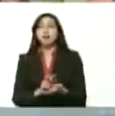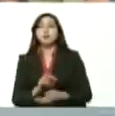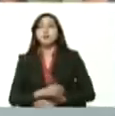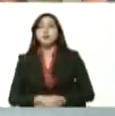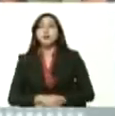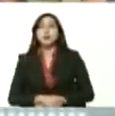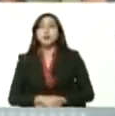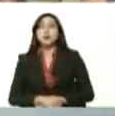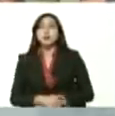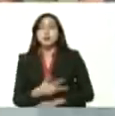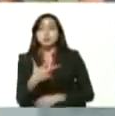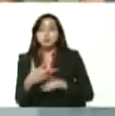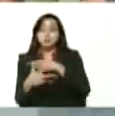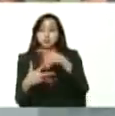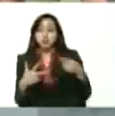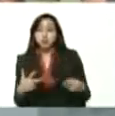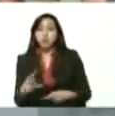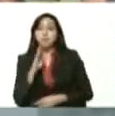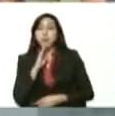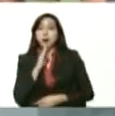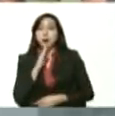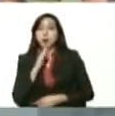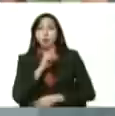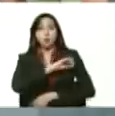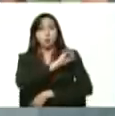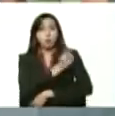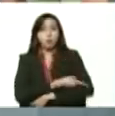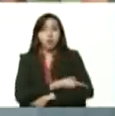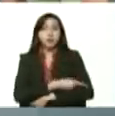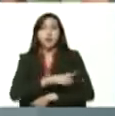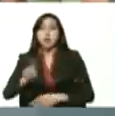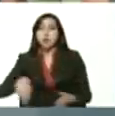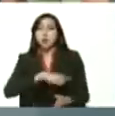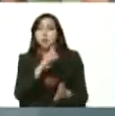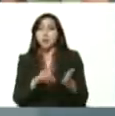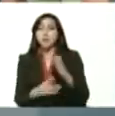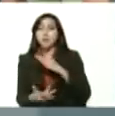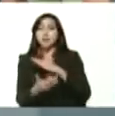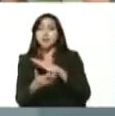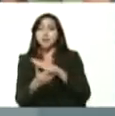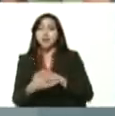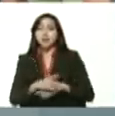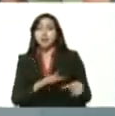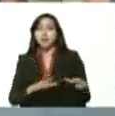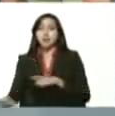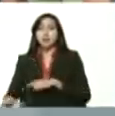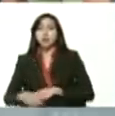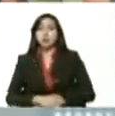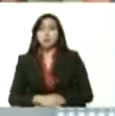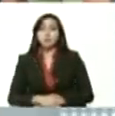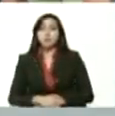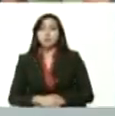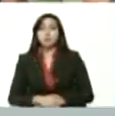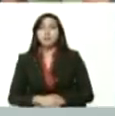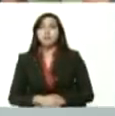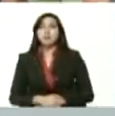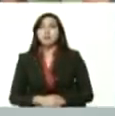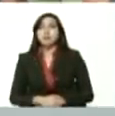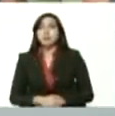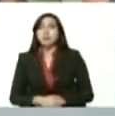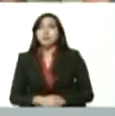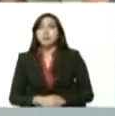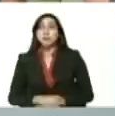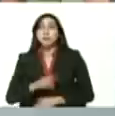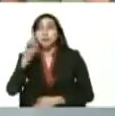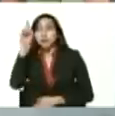tres poderosos bancos, 100% digitales. Hay que ir al plan 100% digital. y